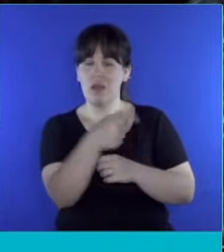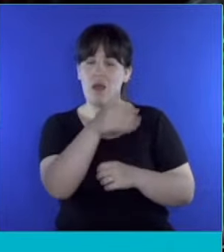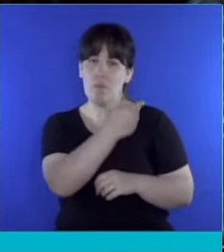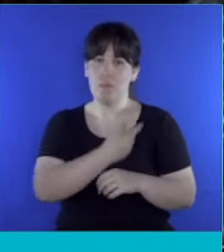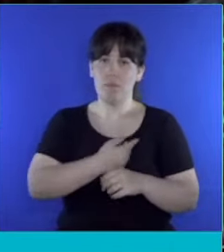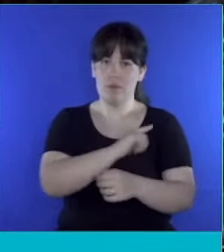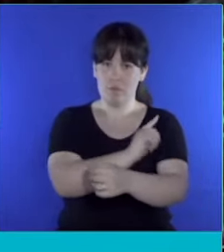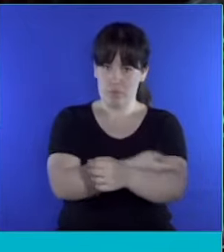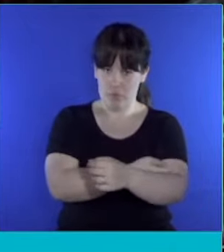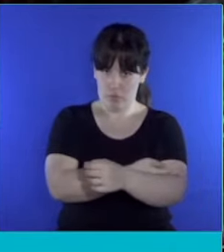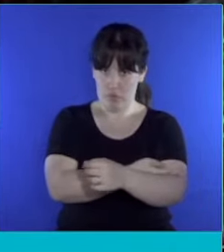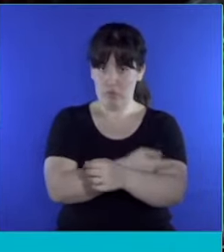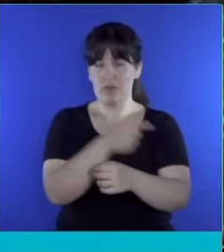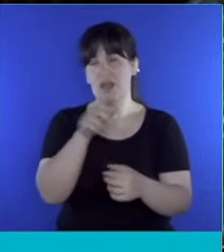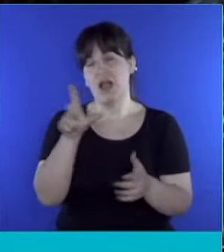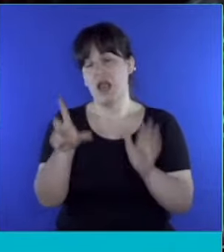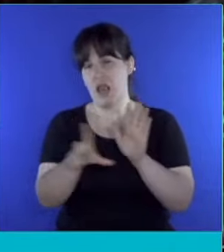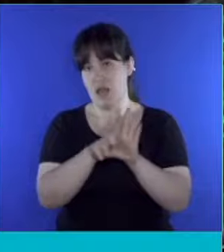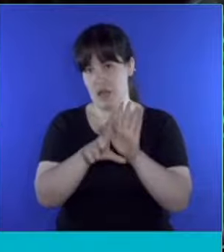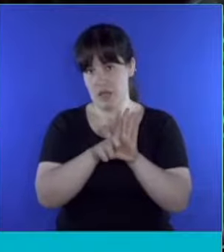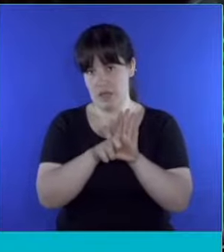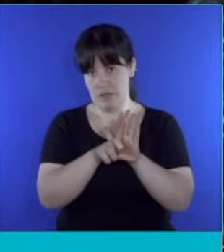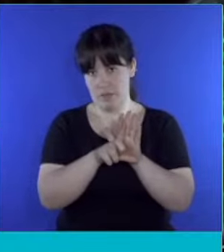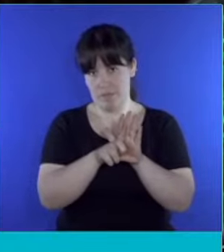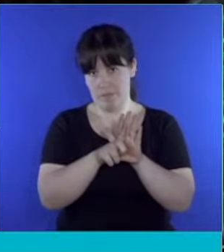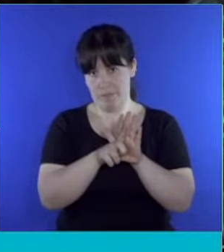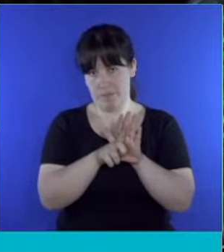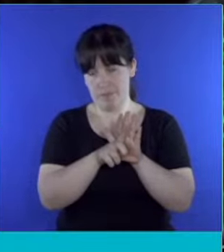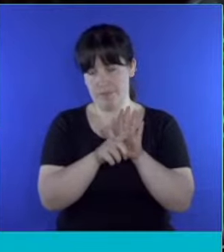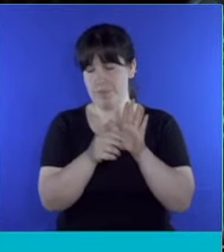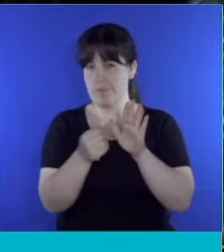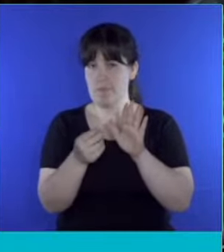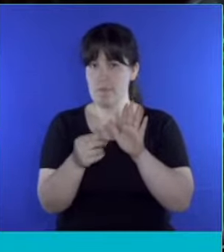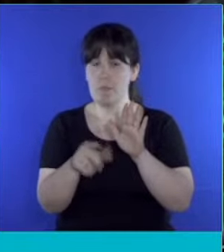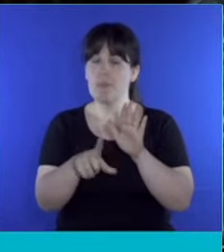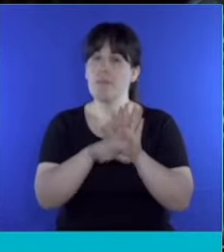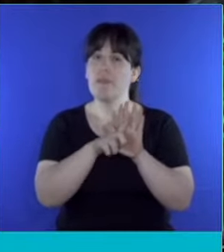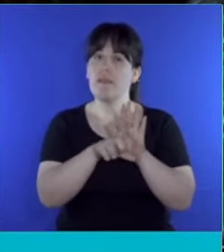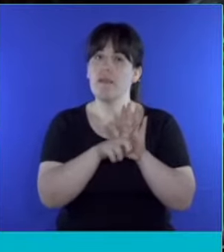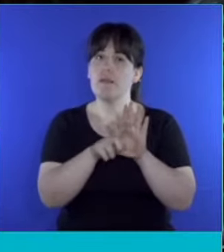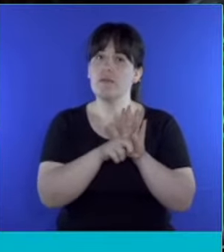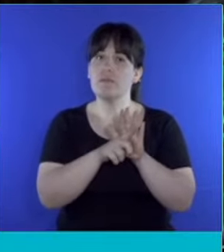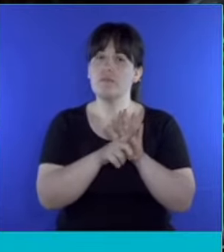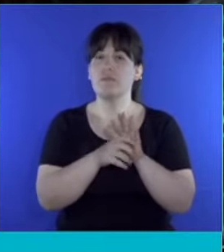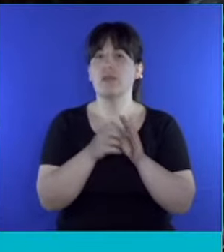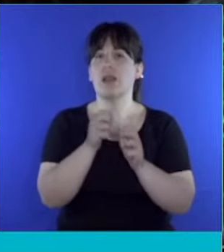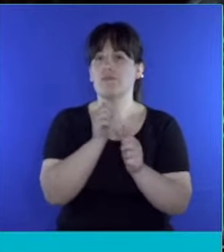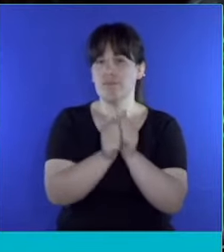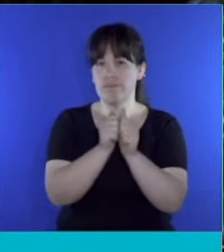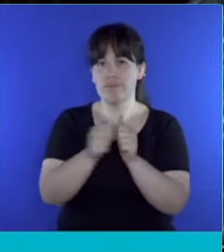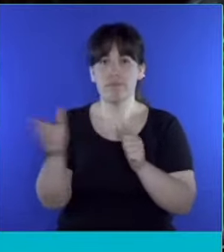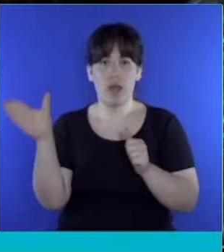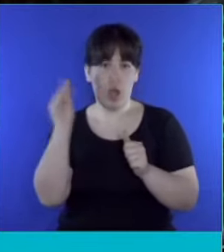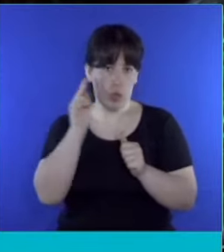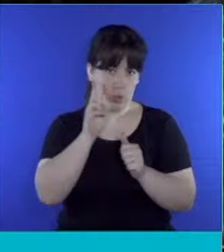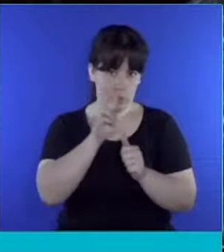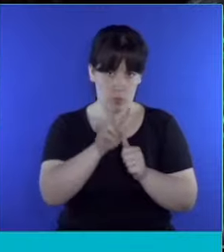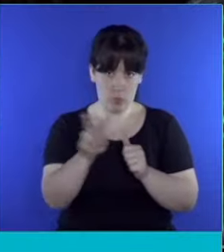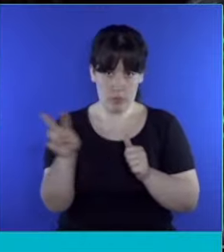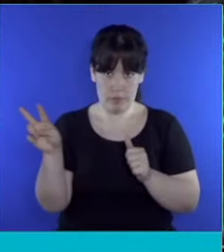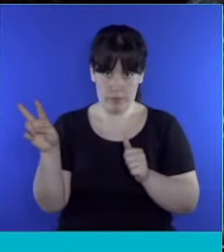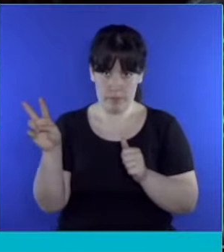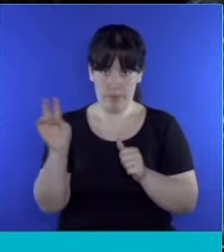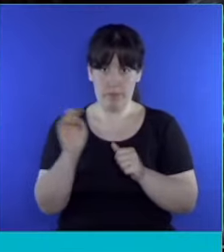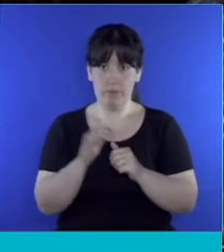o de esta ley referida a la industria audiovisual. Y